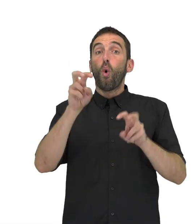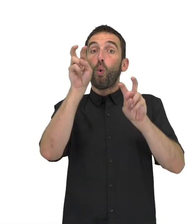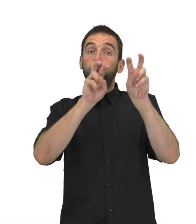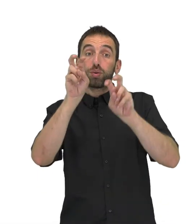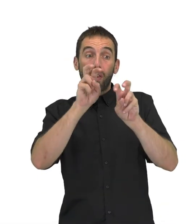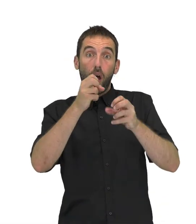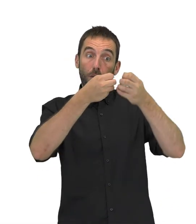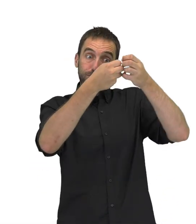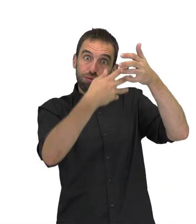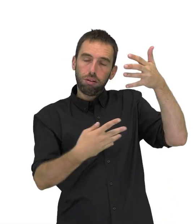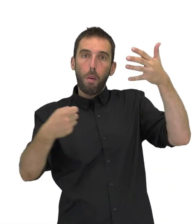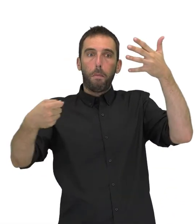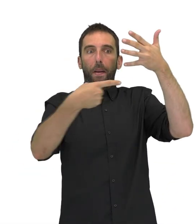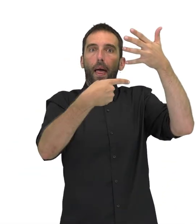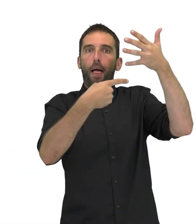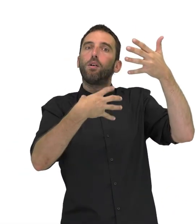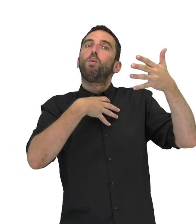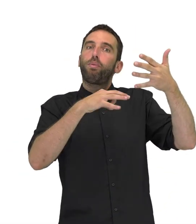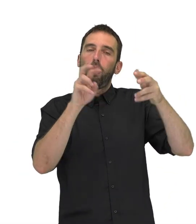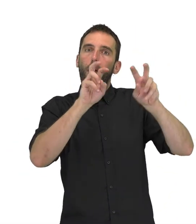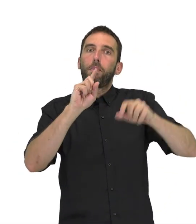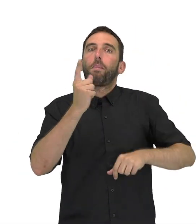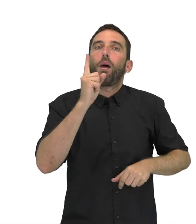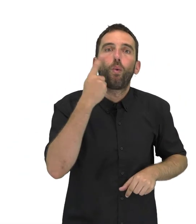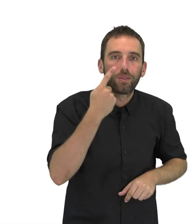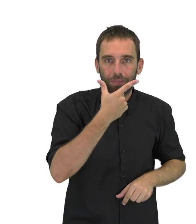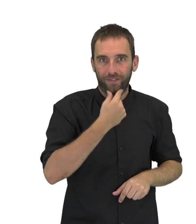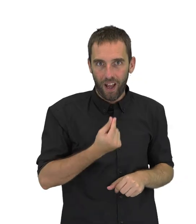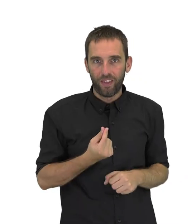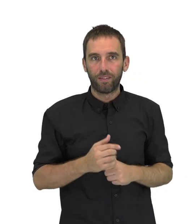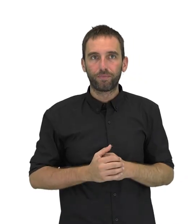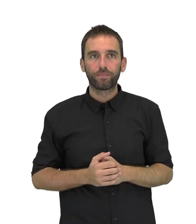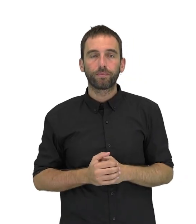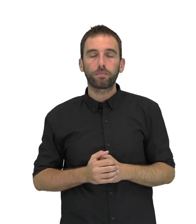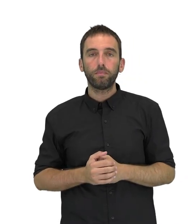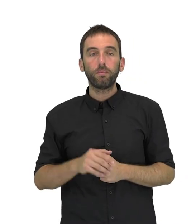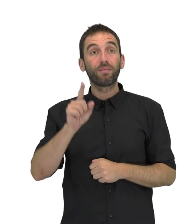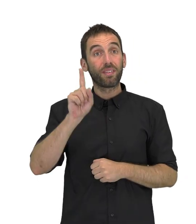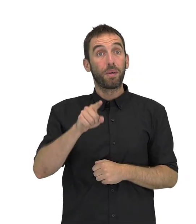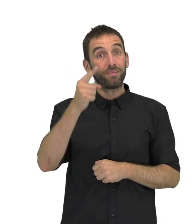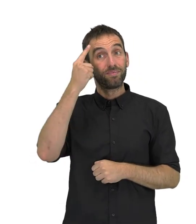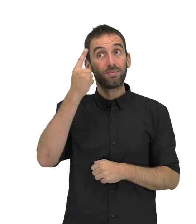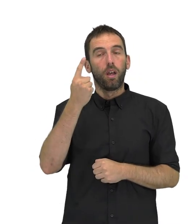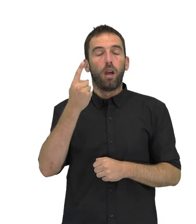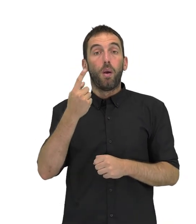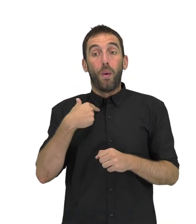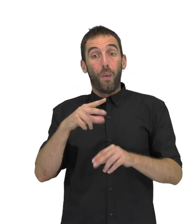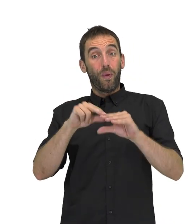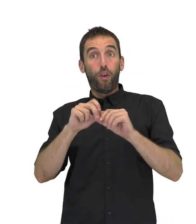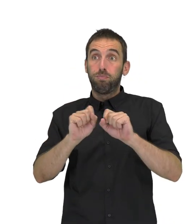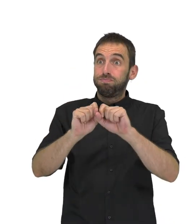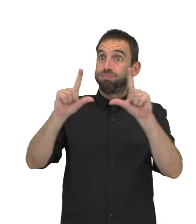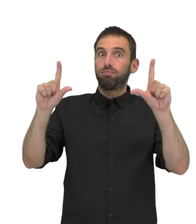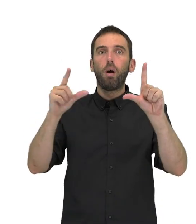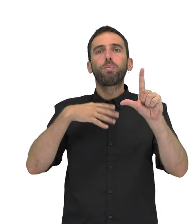mejor en los motores de búsqueda, es decir, que sea más fácil encontrarlo a través de Internet. Además, así, quien usa nuestro